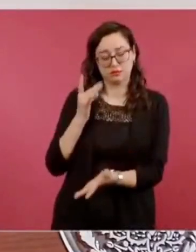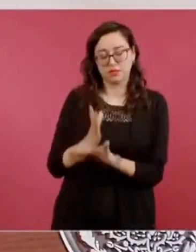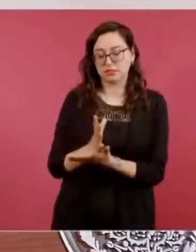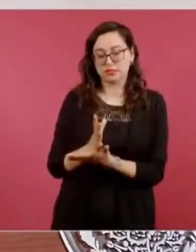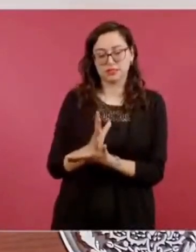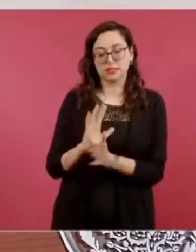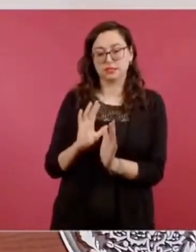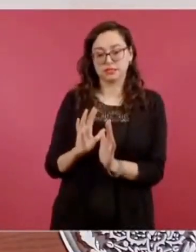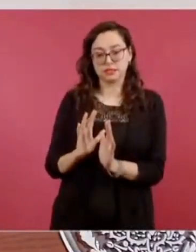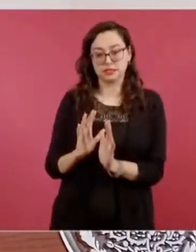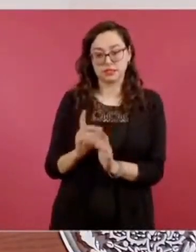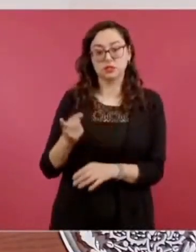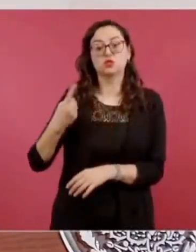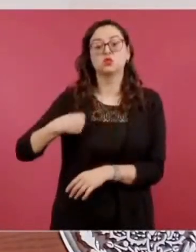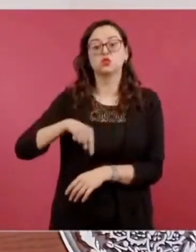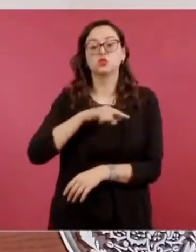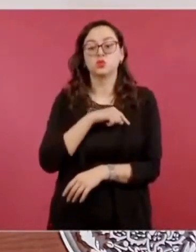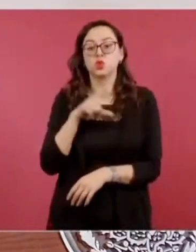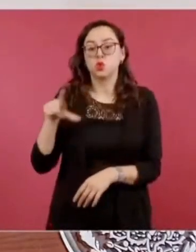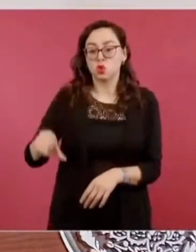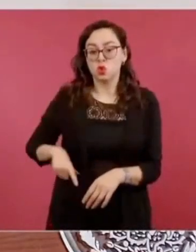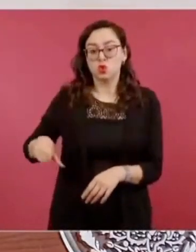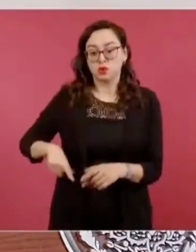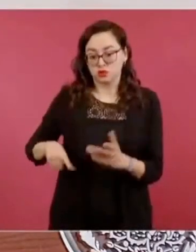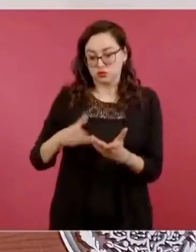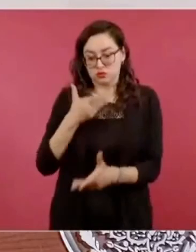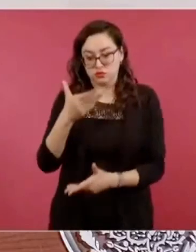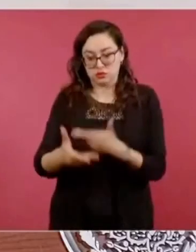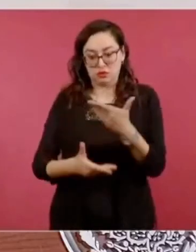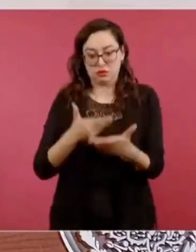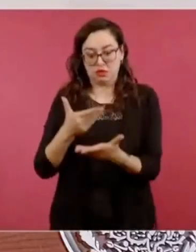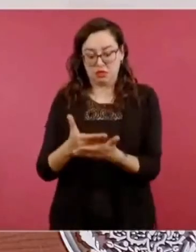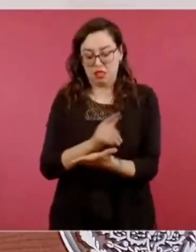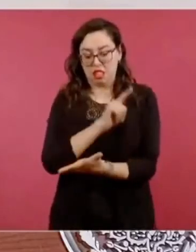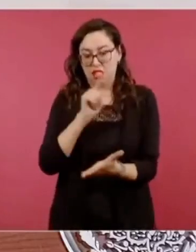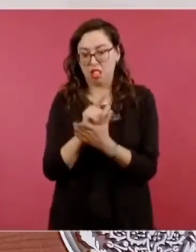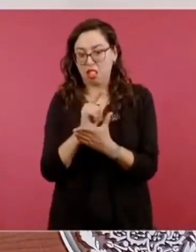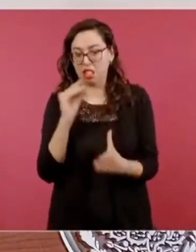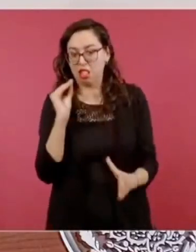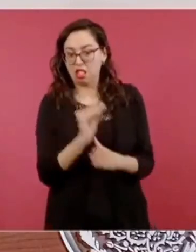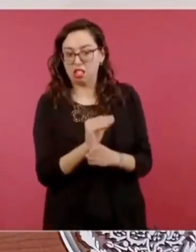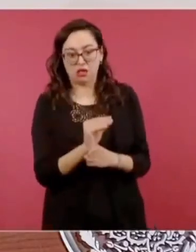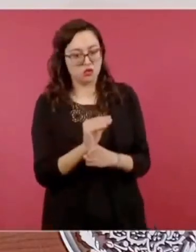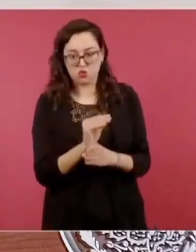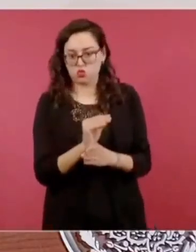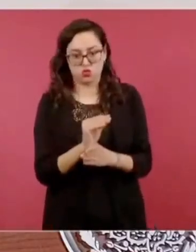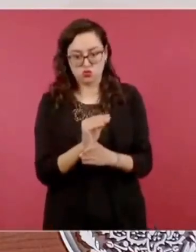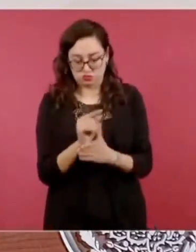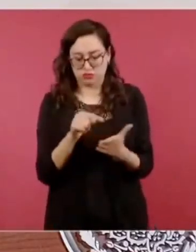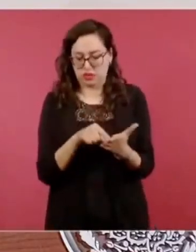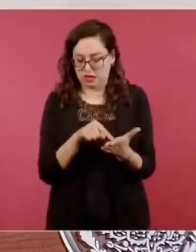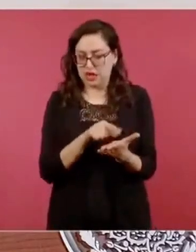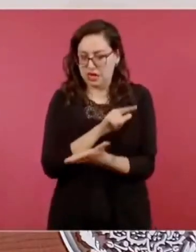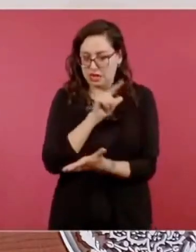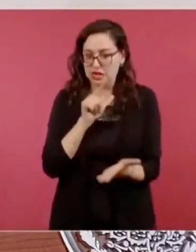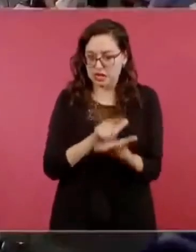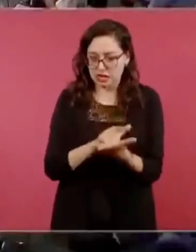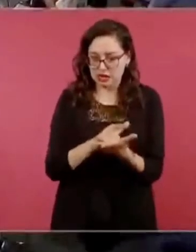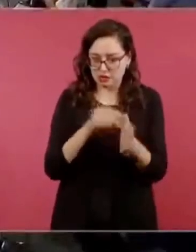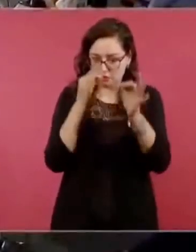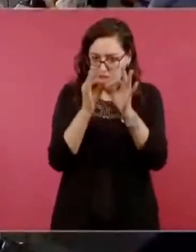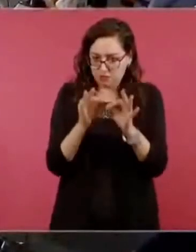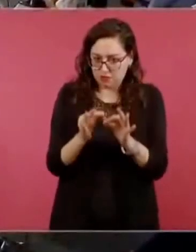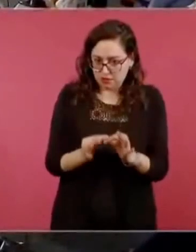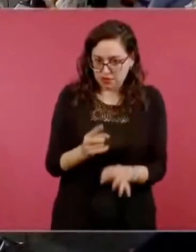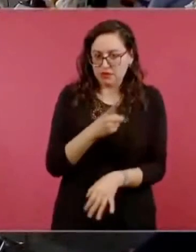Nosotros como servidores públicos también tenemos límites, mencionaba el caso